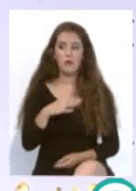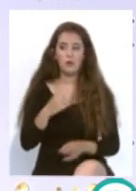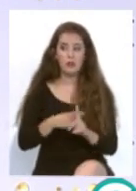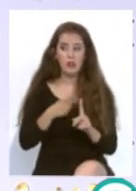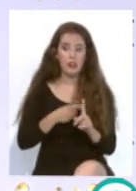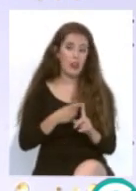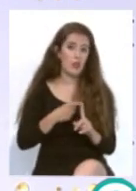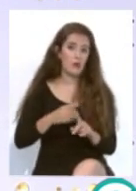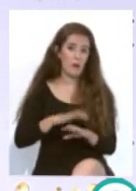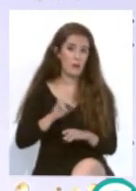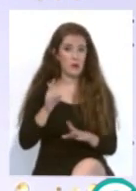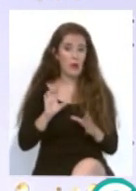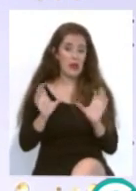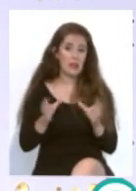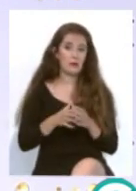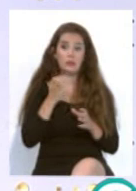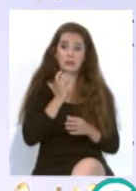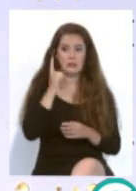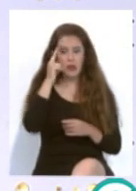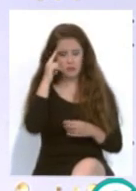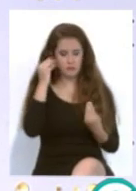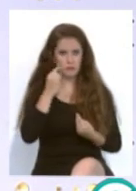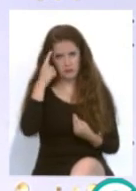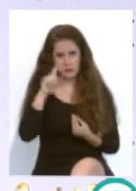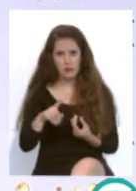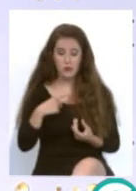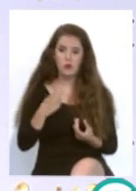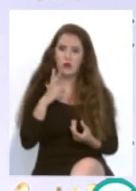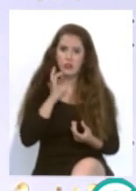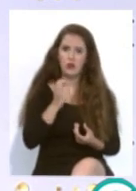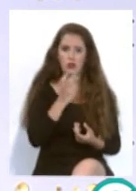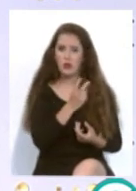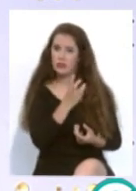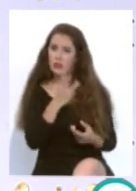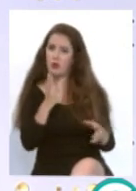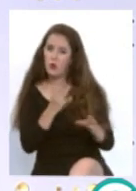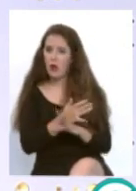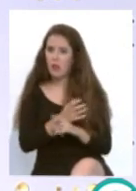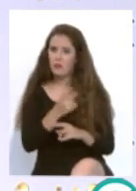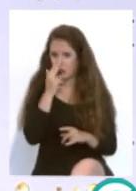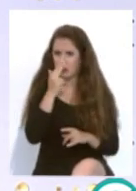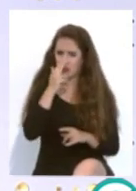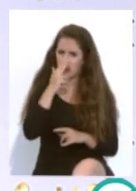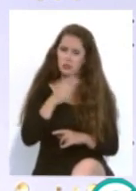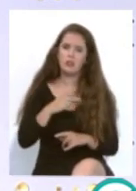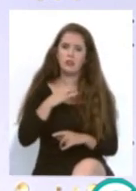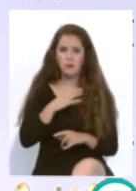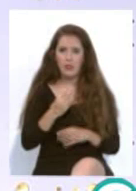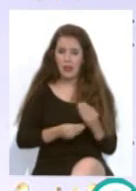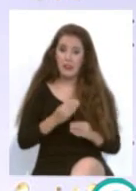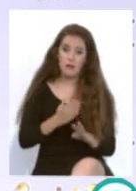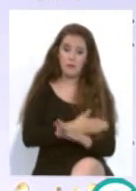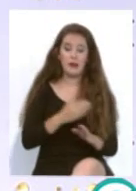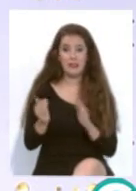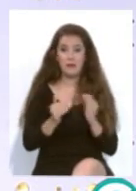momento para el primer equipo y si están con la cabeza mueblada yo creo que hay ahí dos o tres jugadores muy interesantes que quizás puedan hacer la pretemporada con el